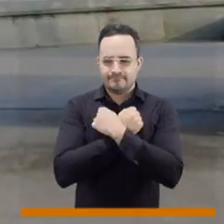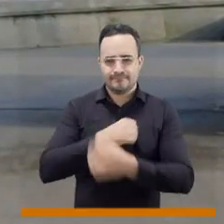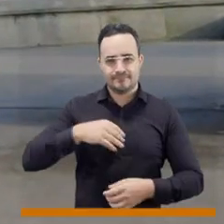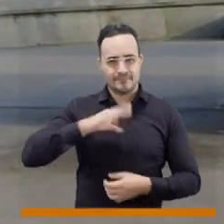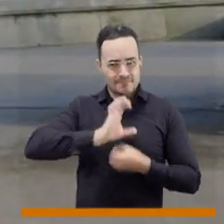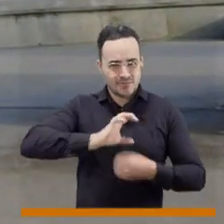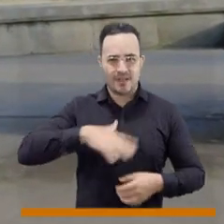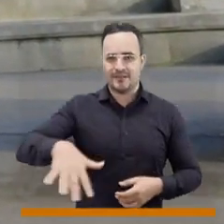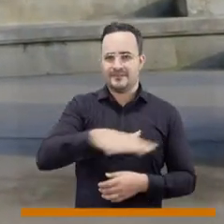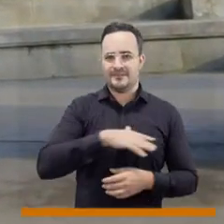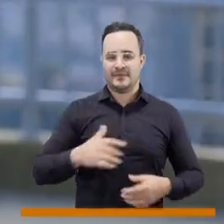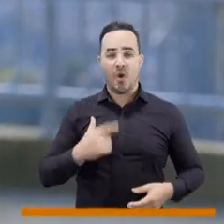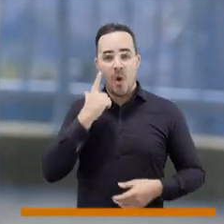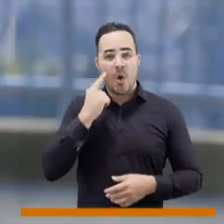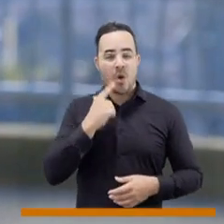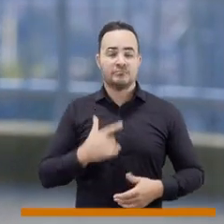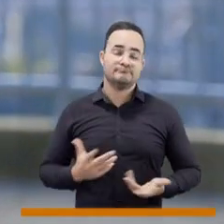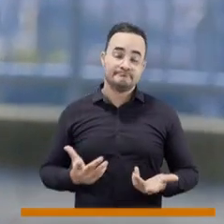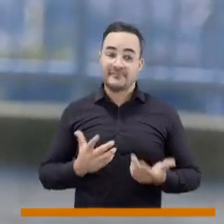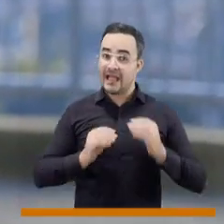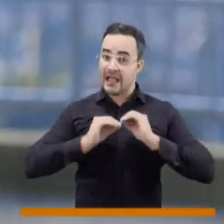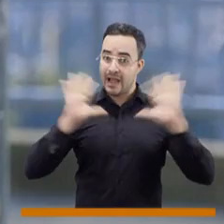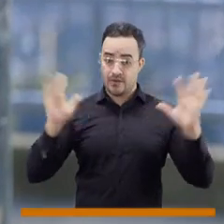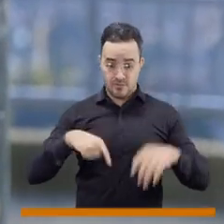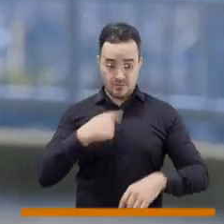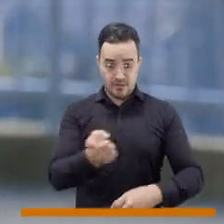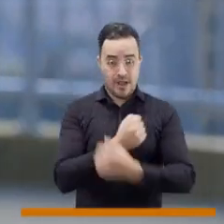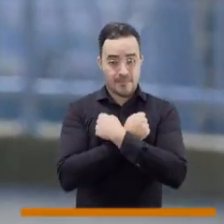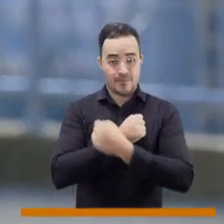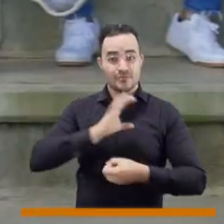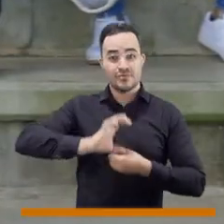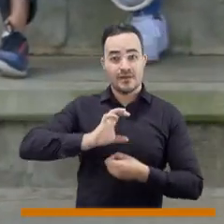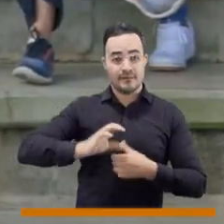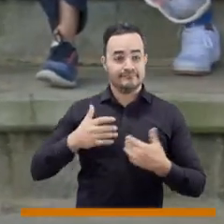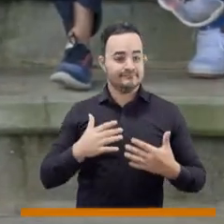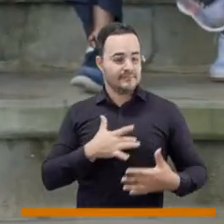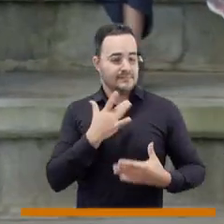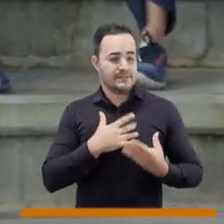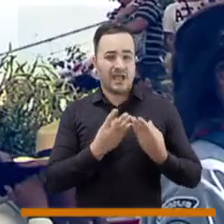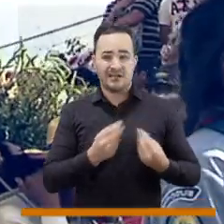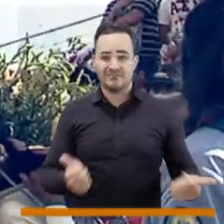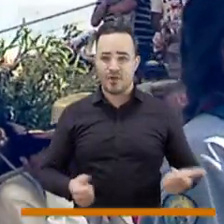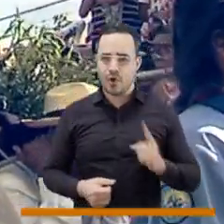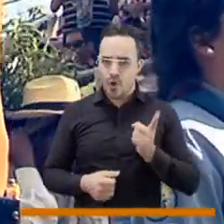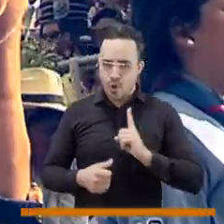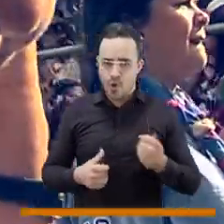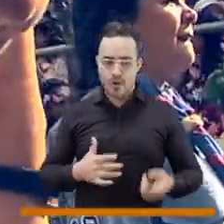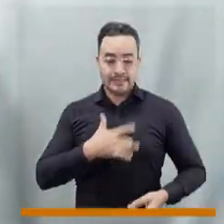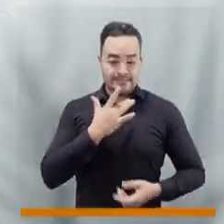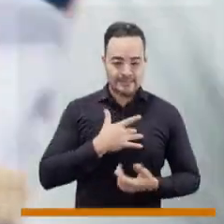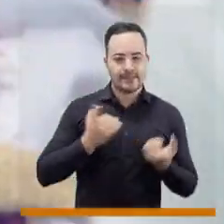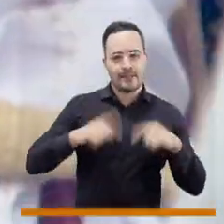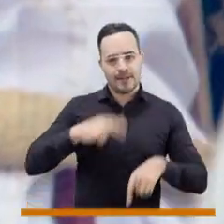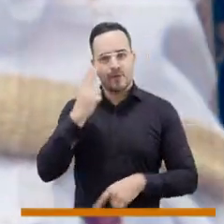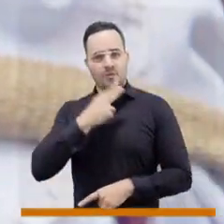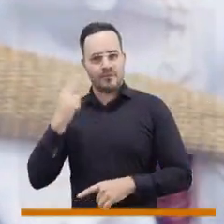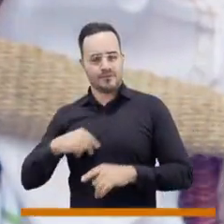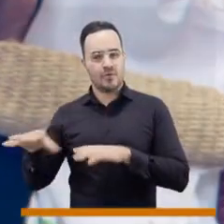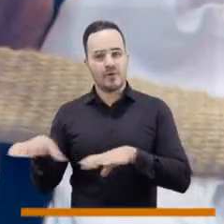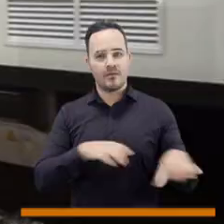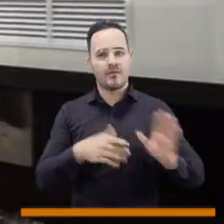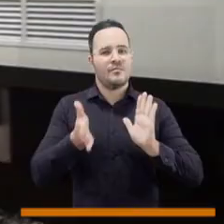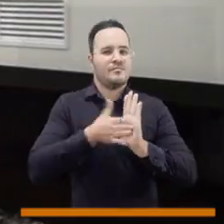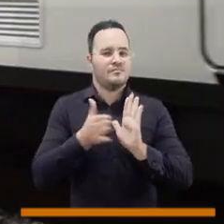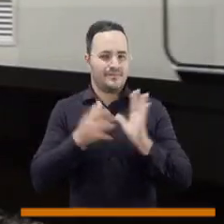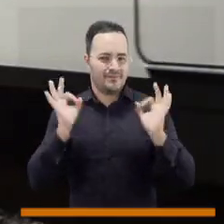revivir el amor por la ciudad. Pero el amor por la ciudad no es solamente un sentimiento, sino que tiene que ser un compromiso